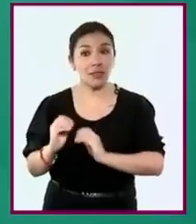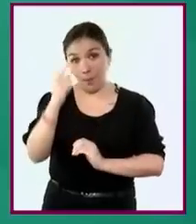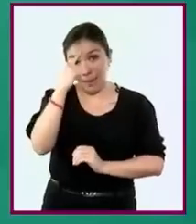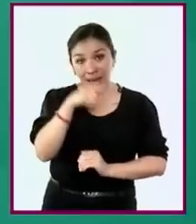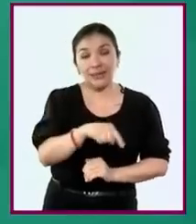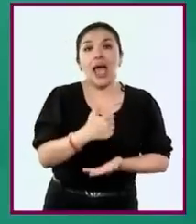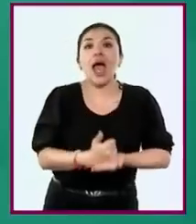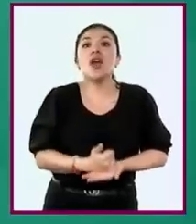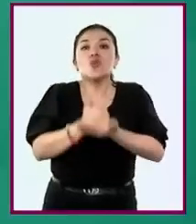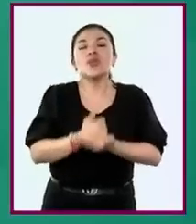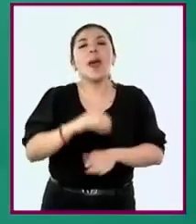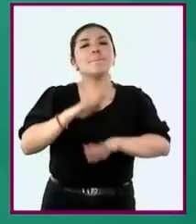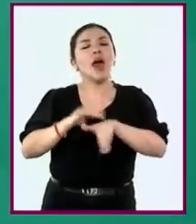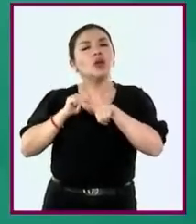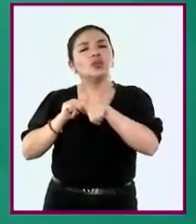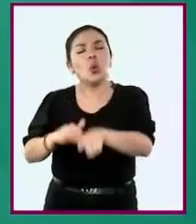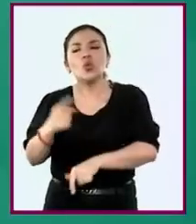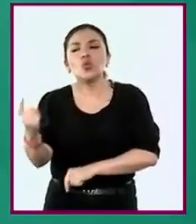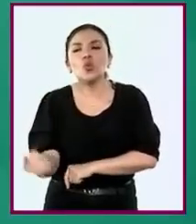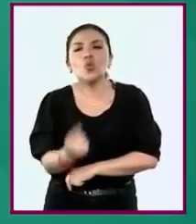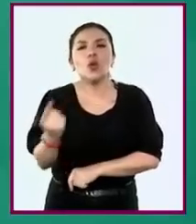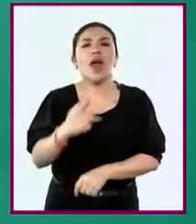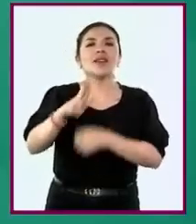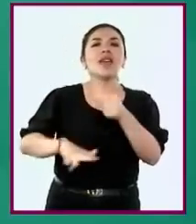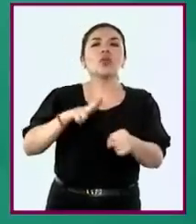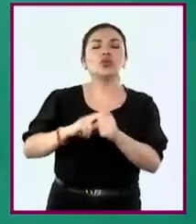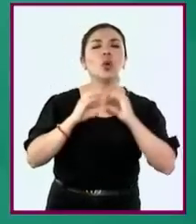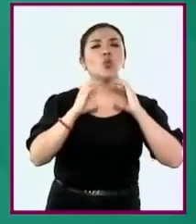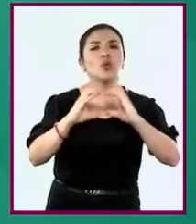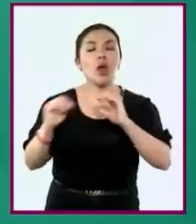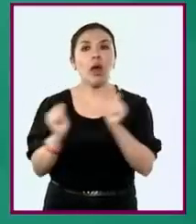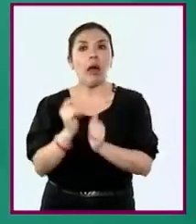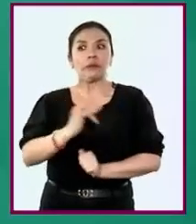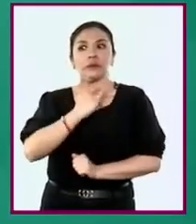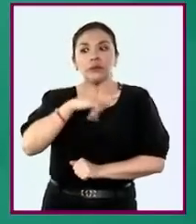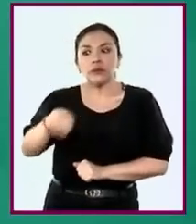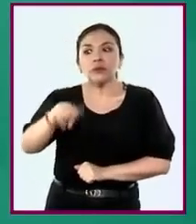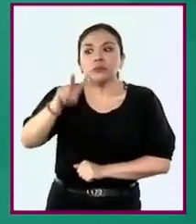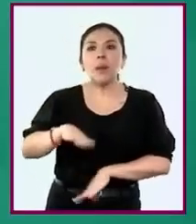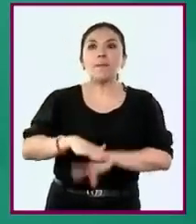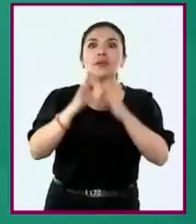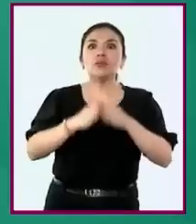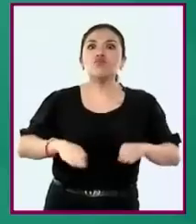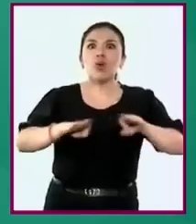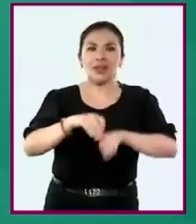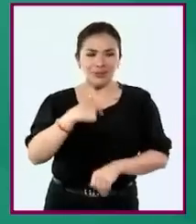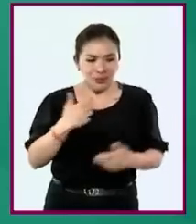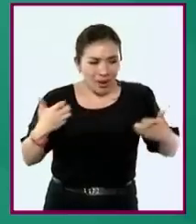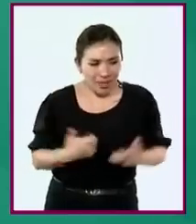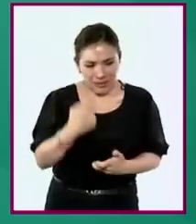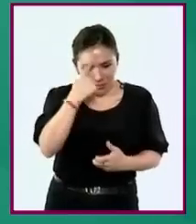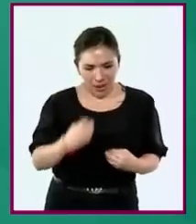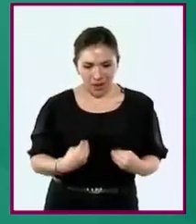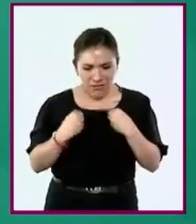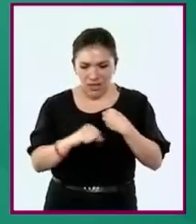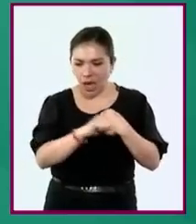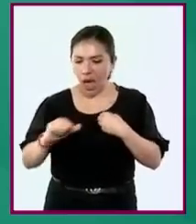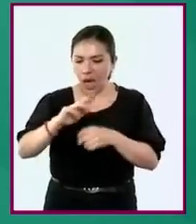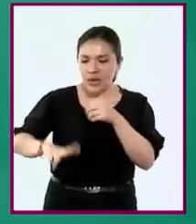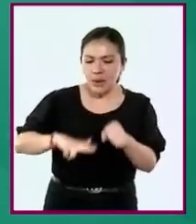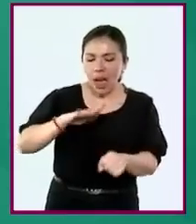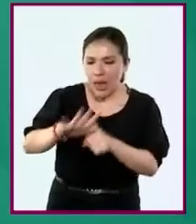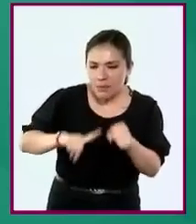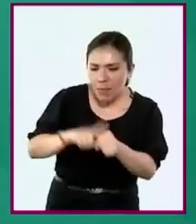contribuyan a preservar la naturaleza a partir de que reconozcan la importancia de sus acciones para la vida de los